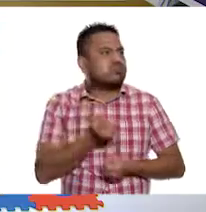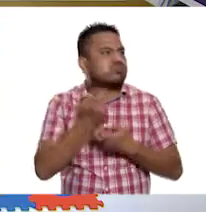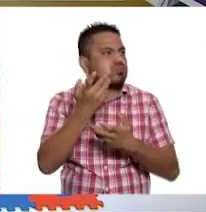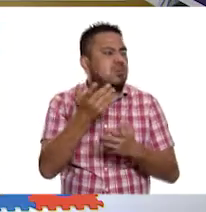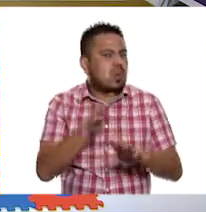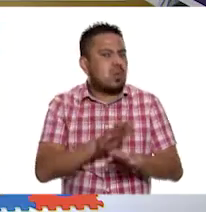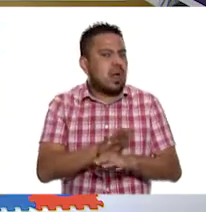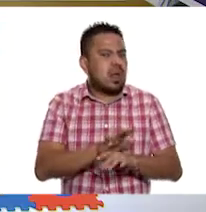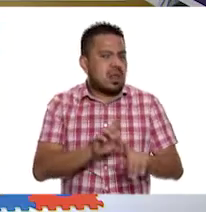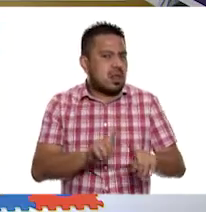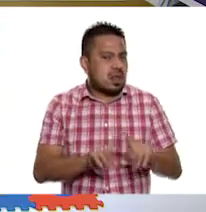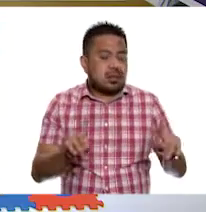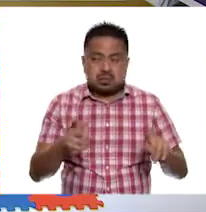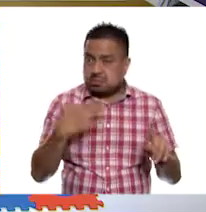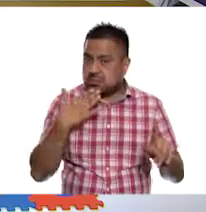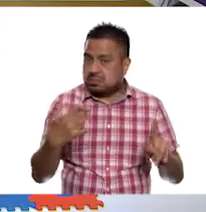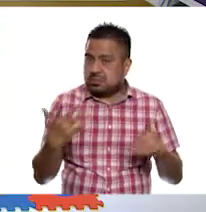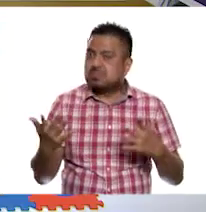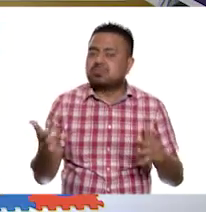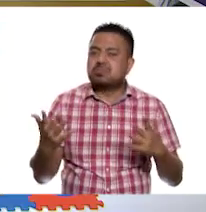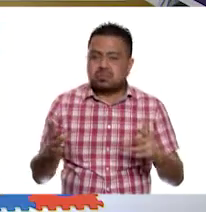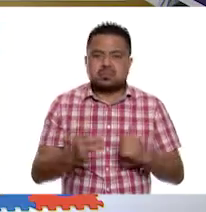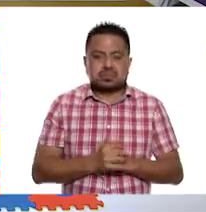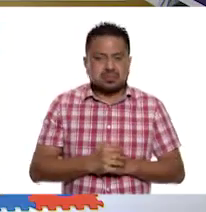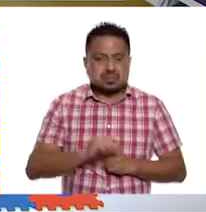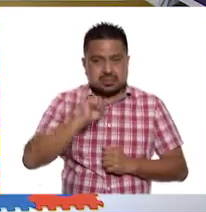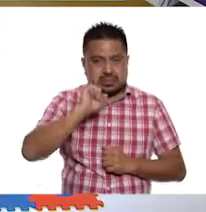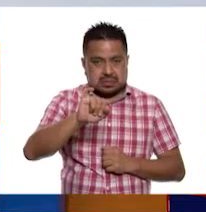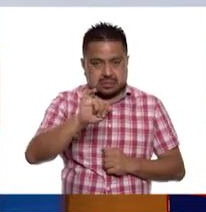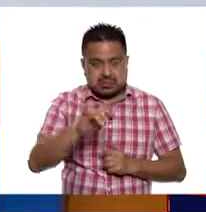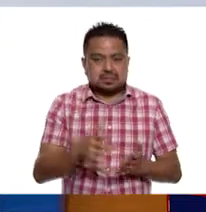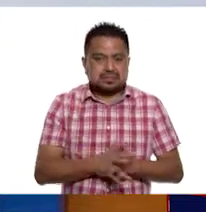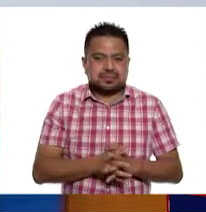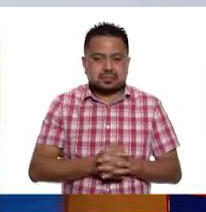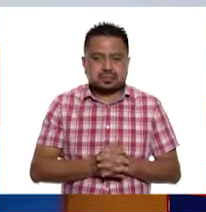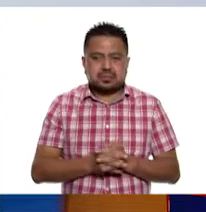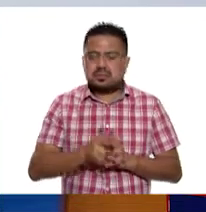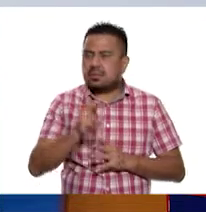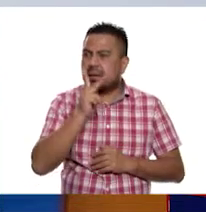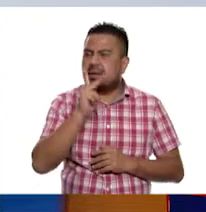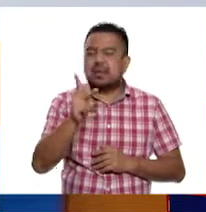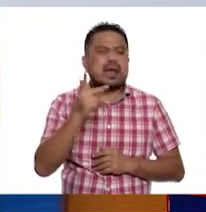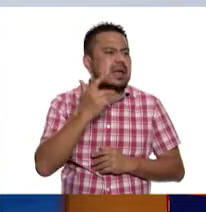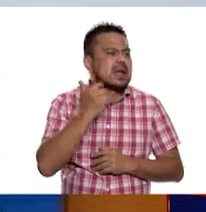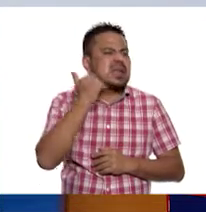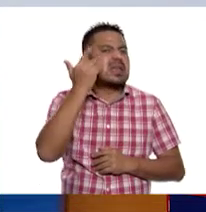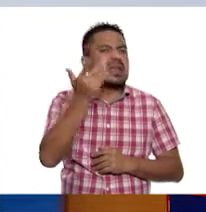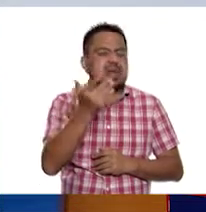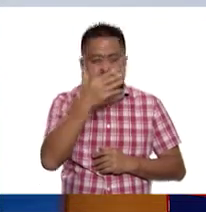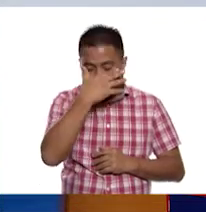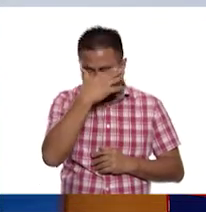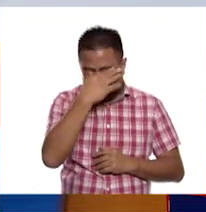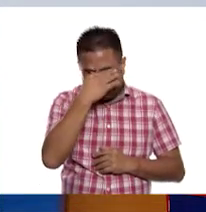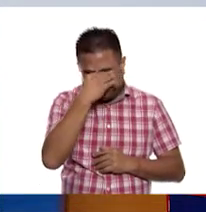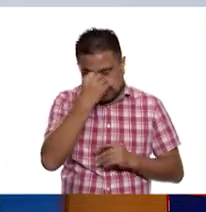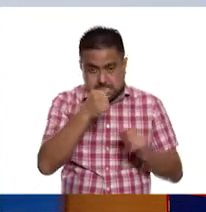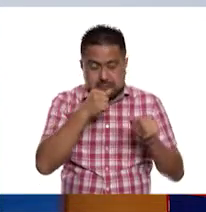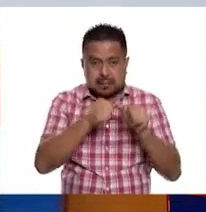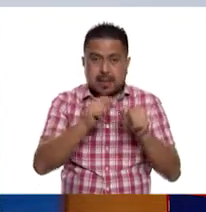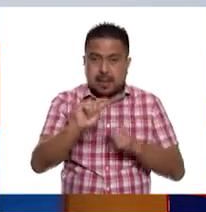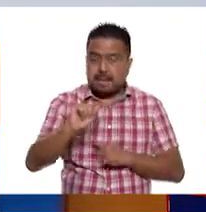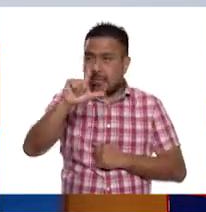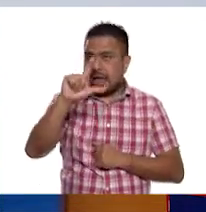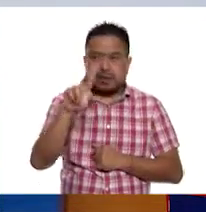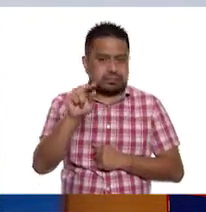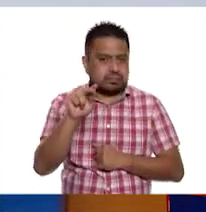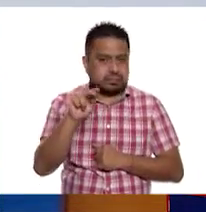distinta. Muy bien. Así es. La palabra quiero ya no se escribe con mayúscula.